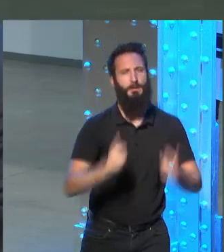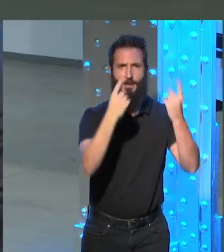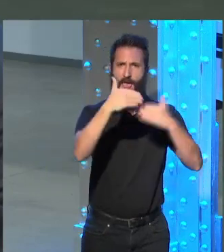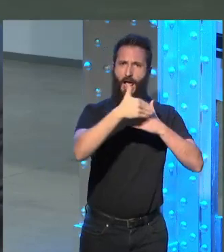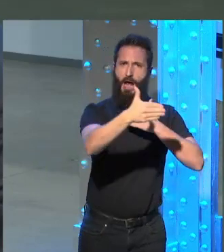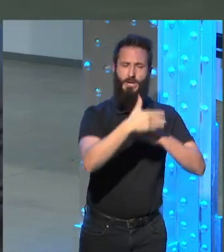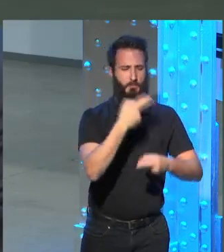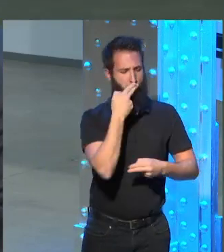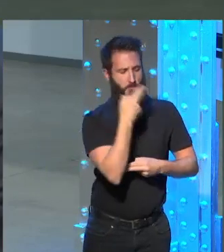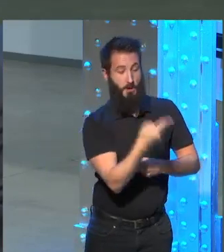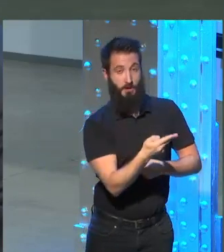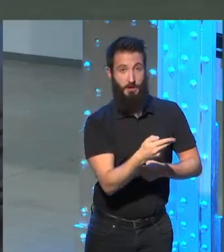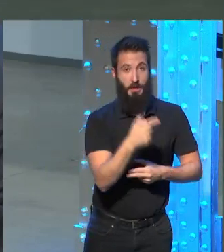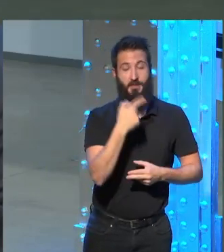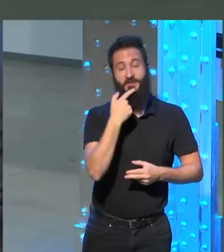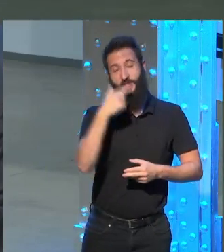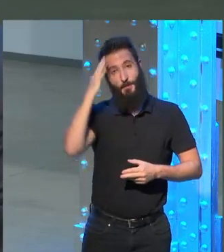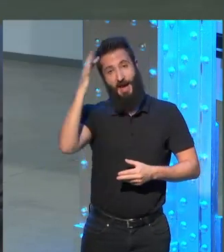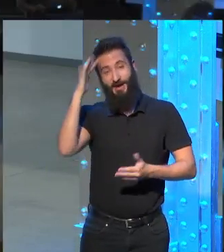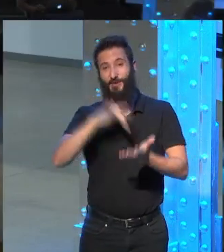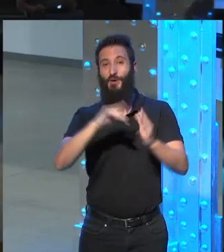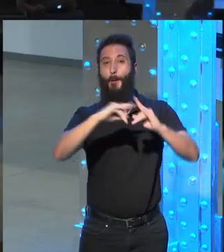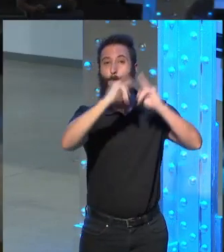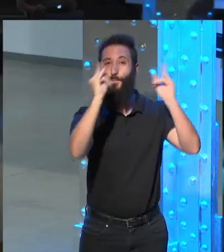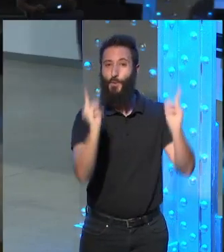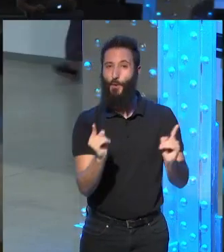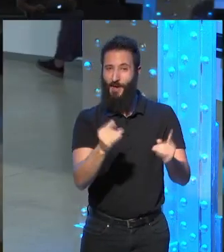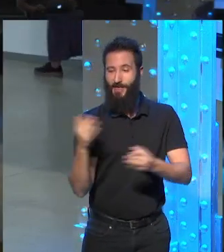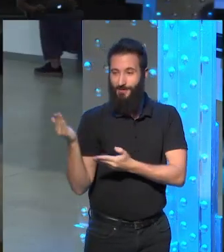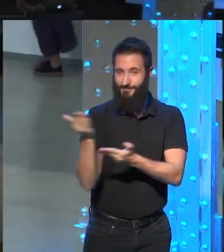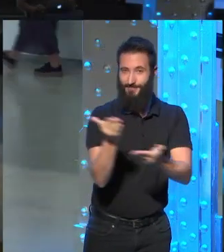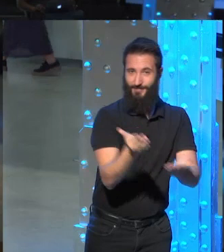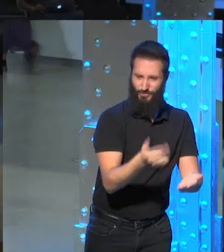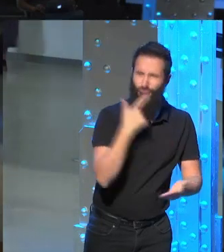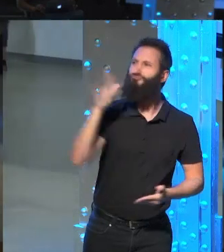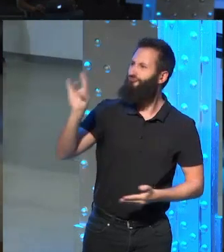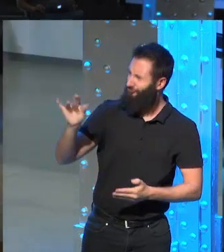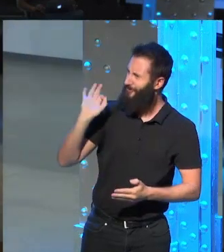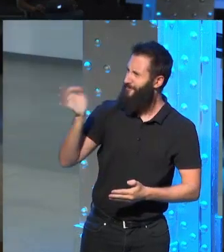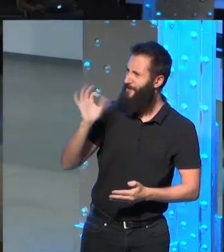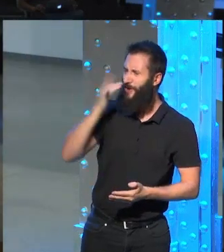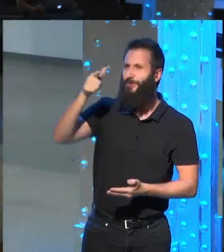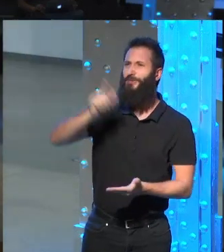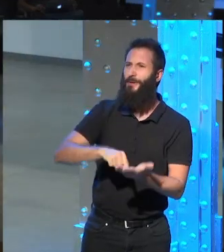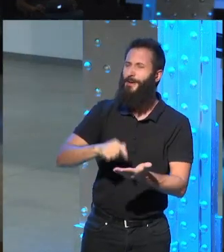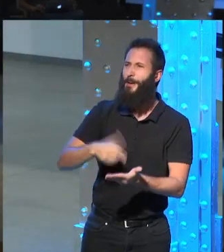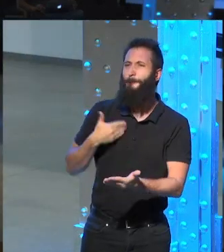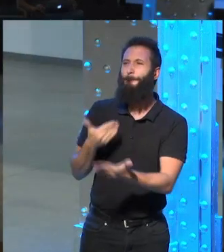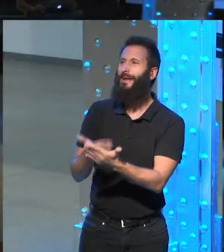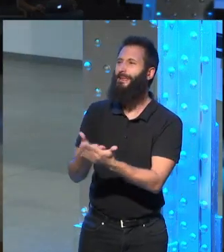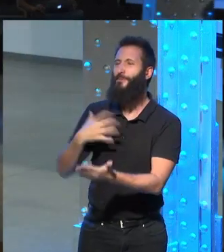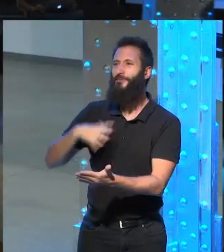y me imagino que te habrán llevado a la bóveda a la bóveda claro que sí y yo me acuerdo que pedí ver los archivos de Trotsky